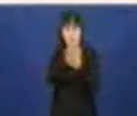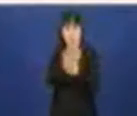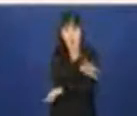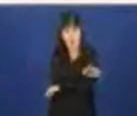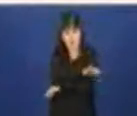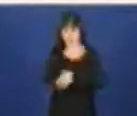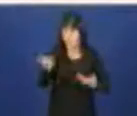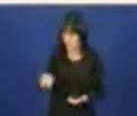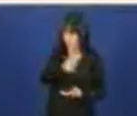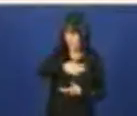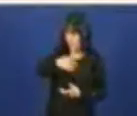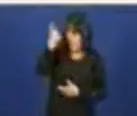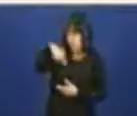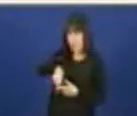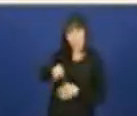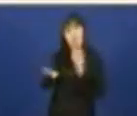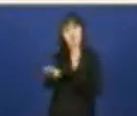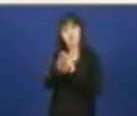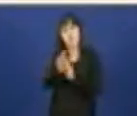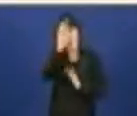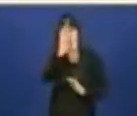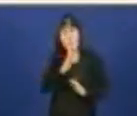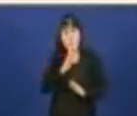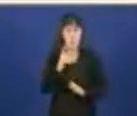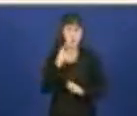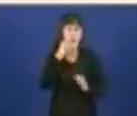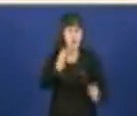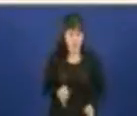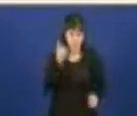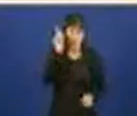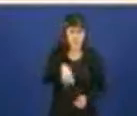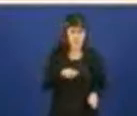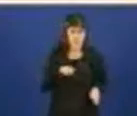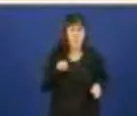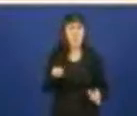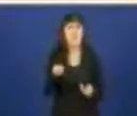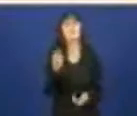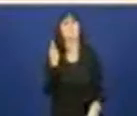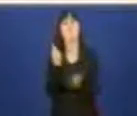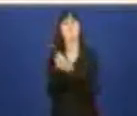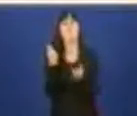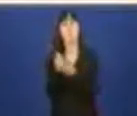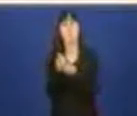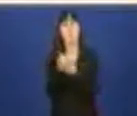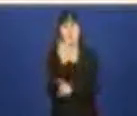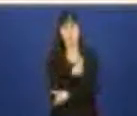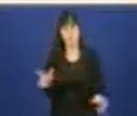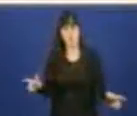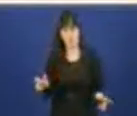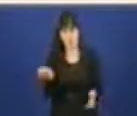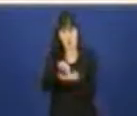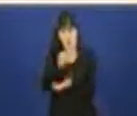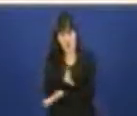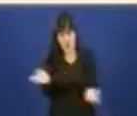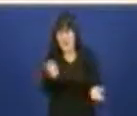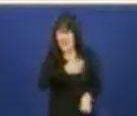conselleira, ocultando a realidade. Vai seguir dando as costas as demandas sanitarias da cidadanía. Ten previsto algún cambio que